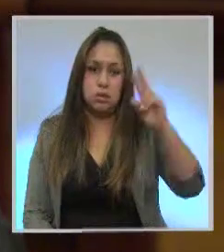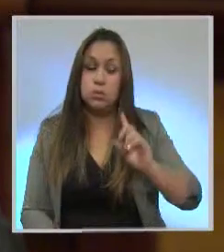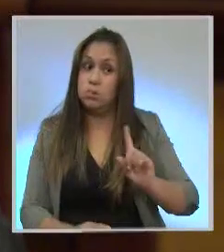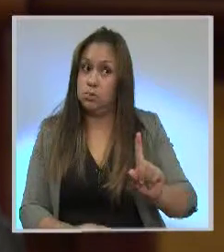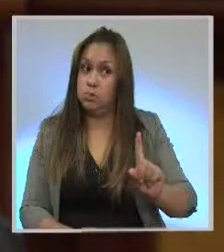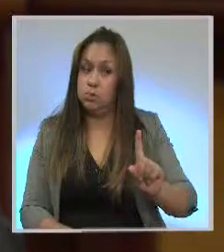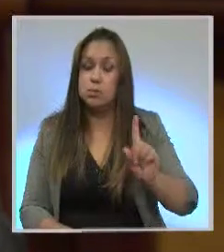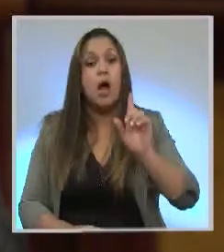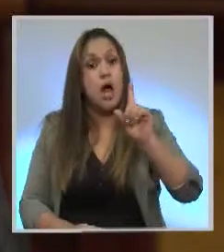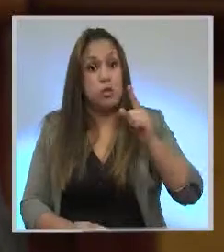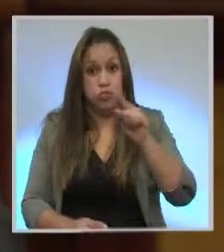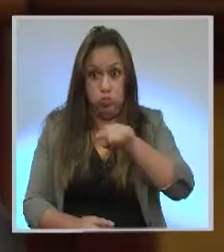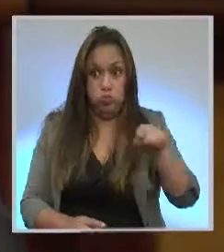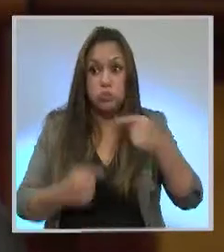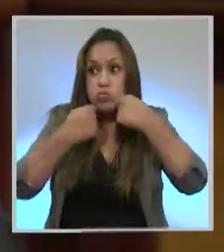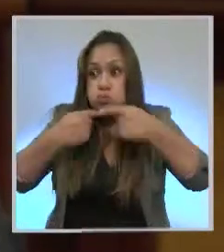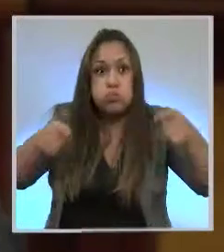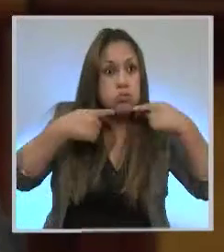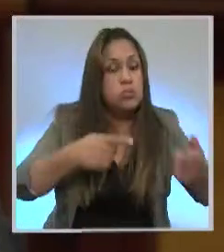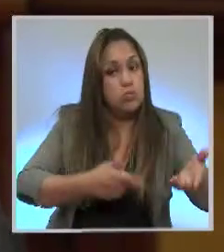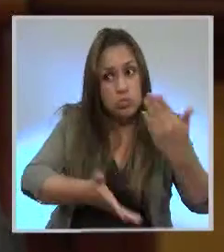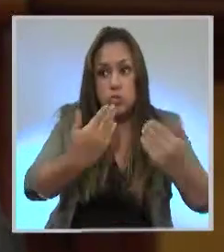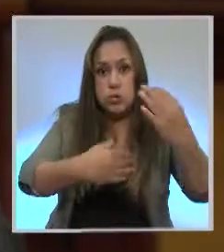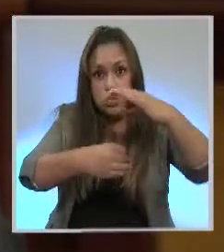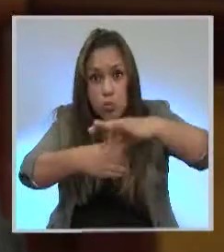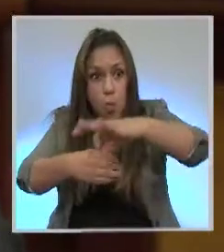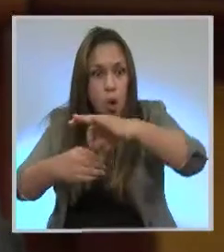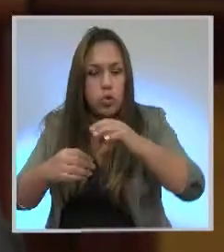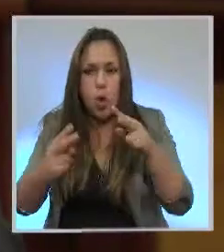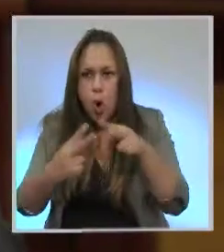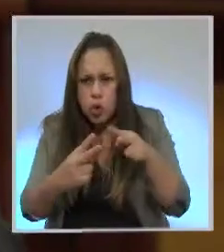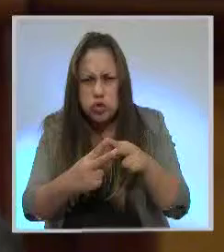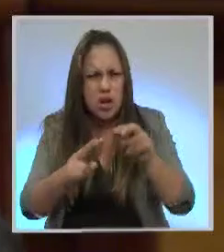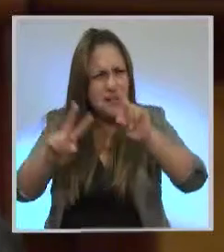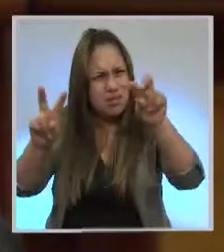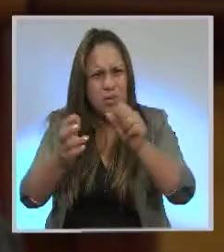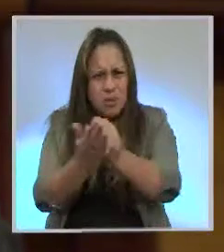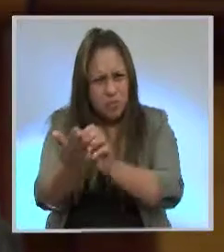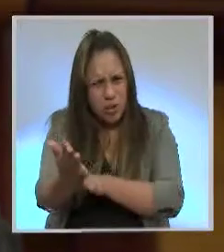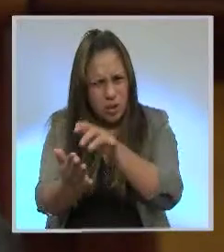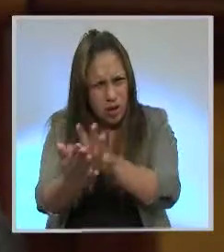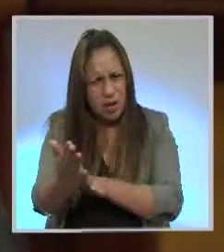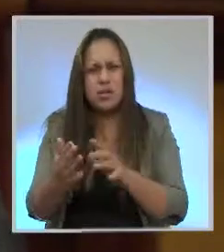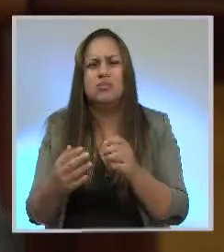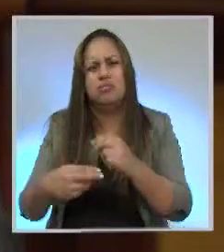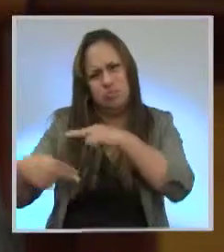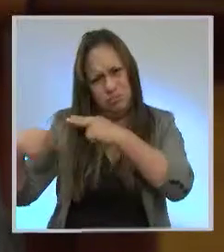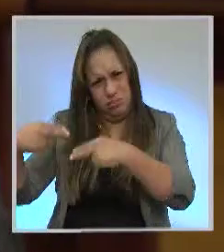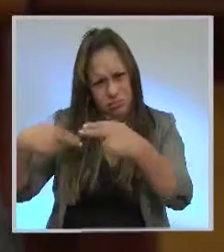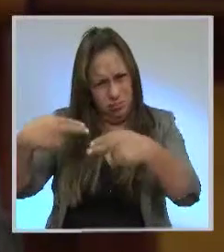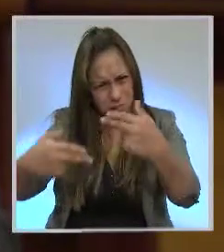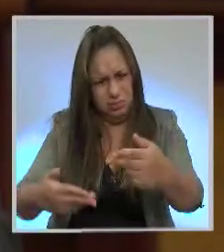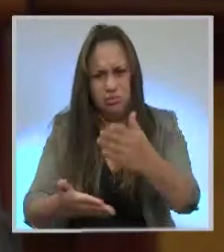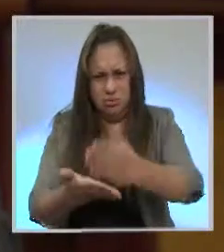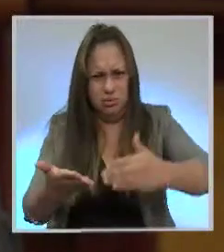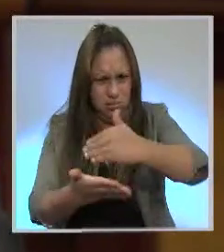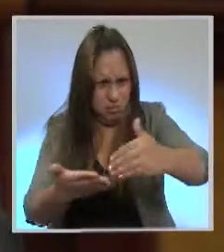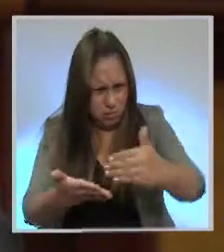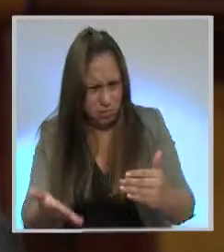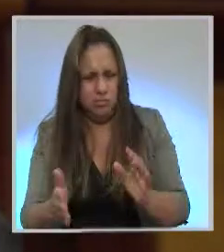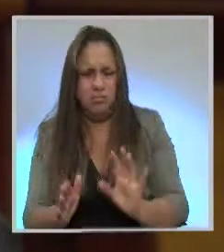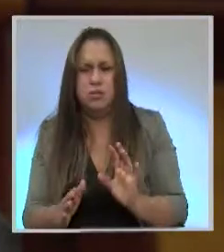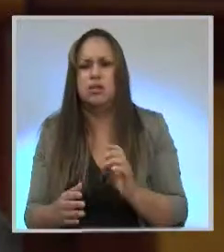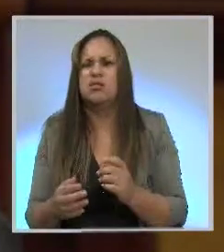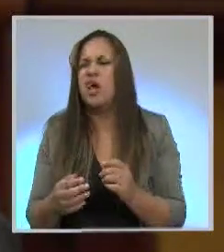consulta para conocer el proyecto de ley de herencia y el proyecto de la plusvalía, que son instrumentos legales,